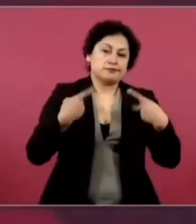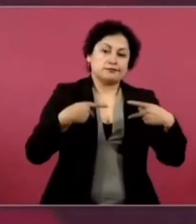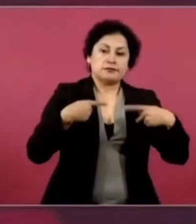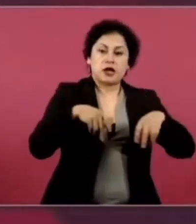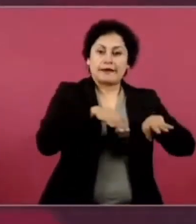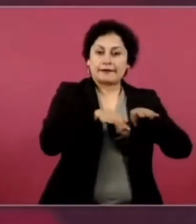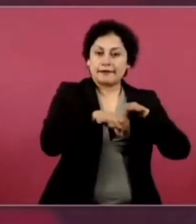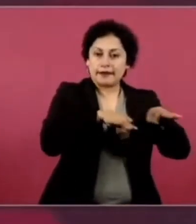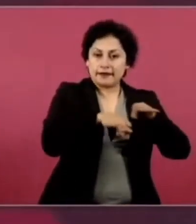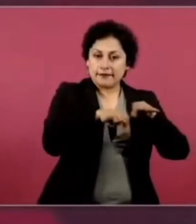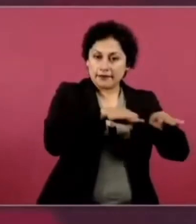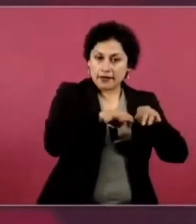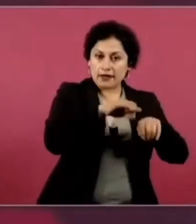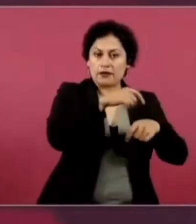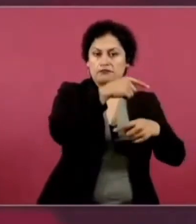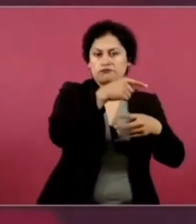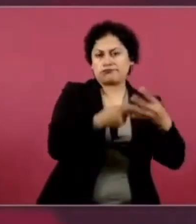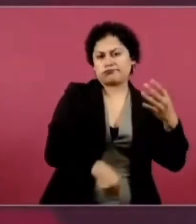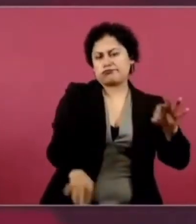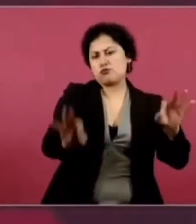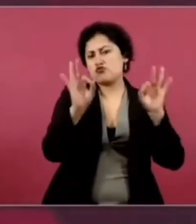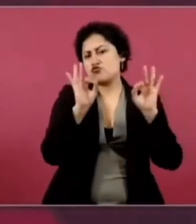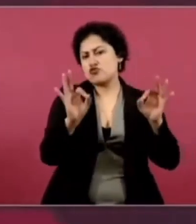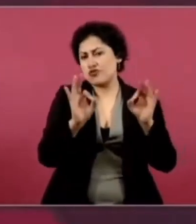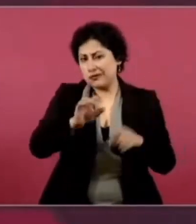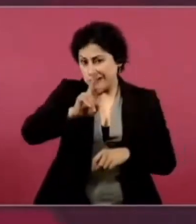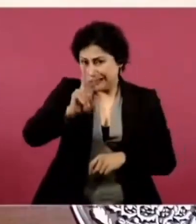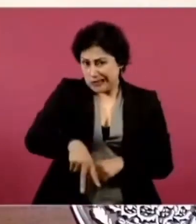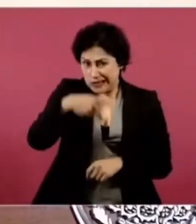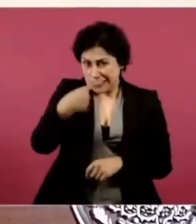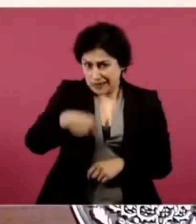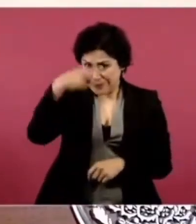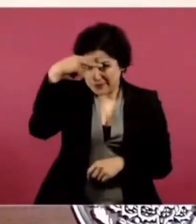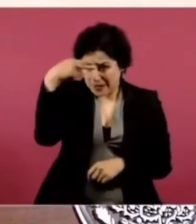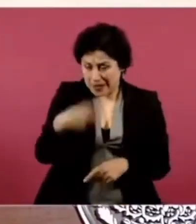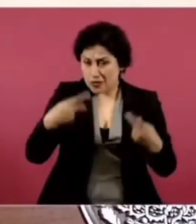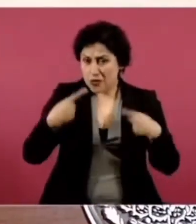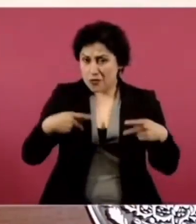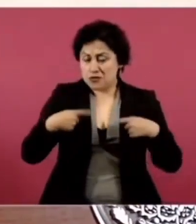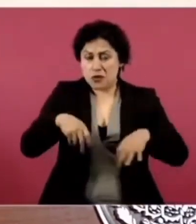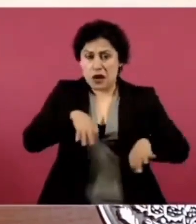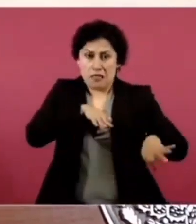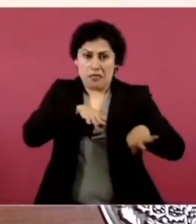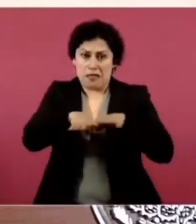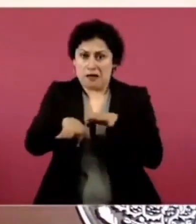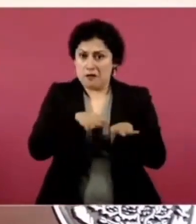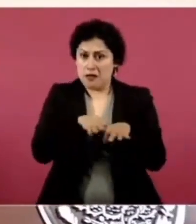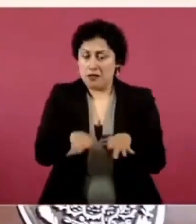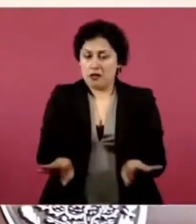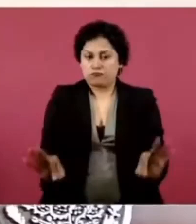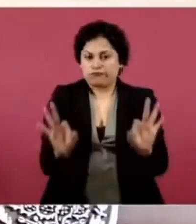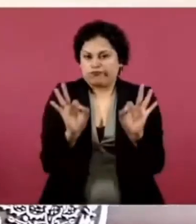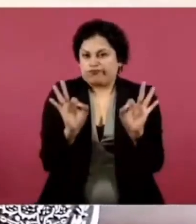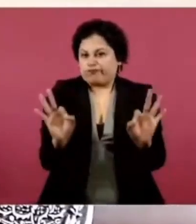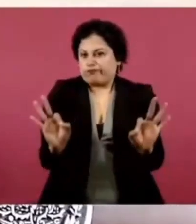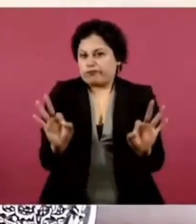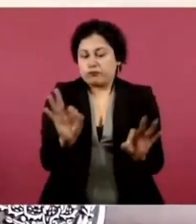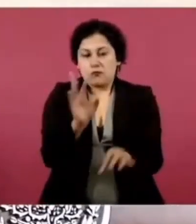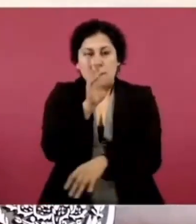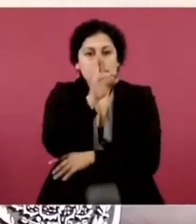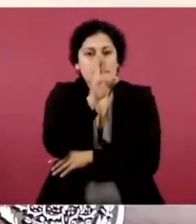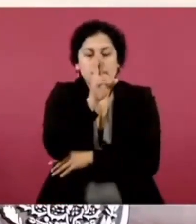extraordinarios. Los trabajadores mexicanos son de lo mejor